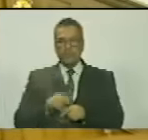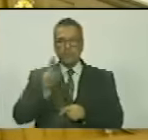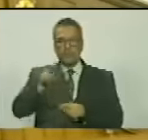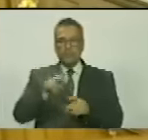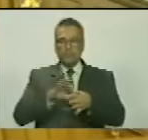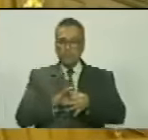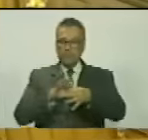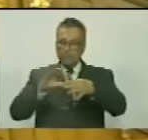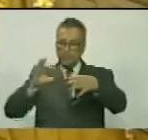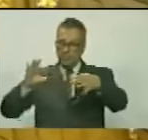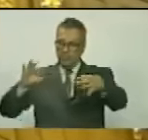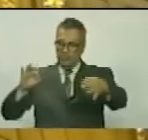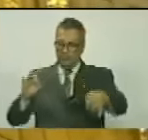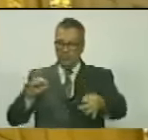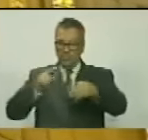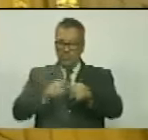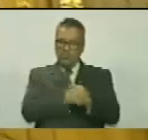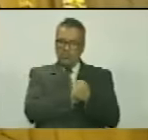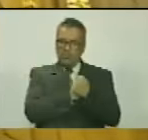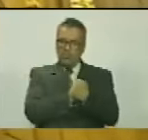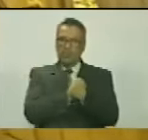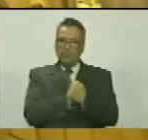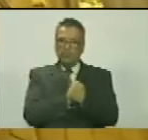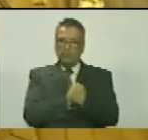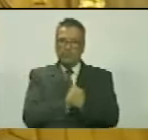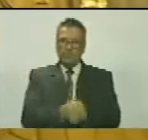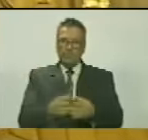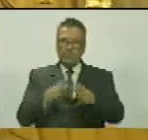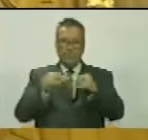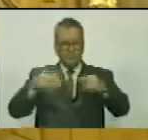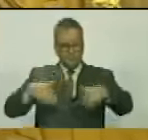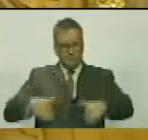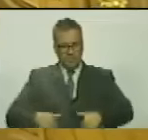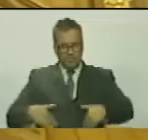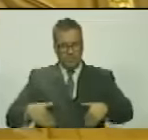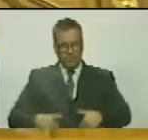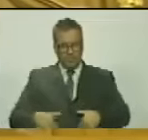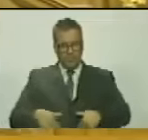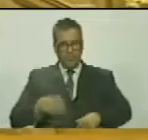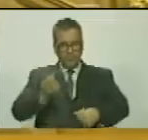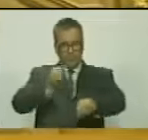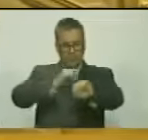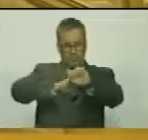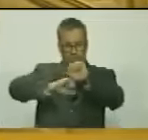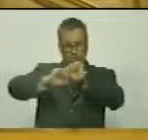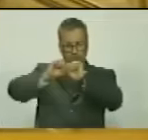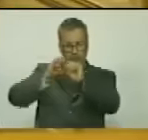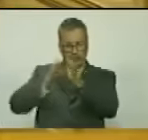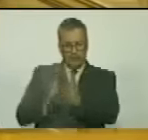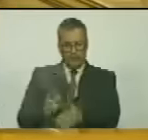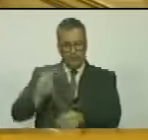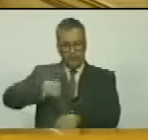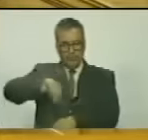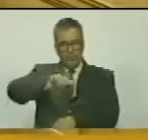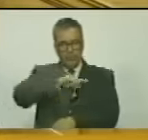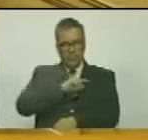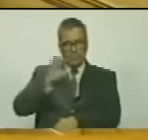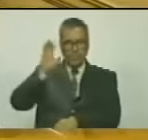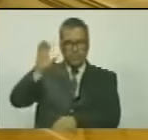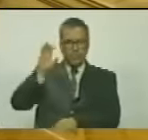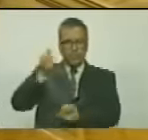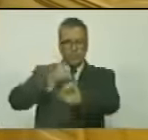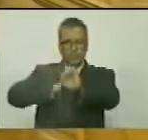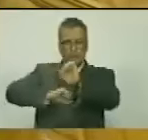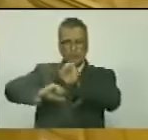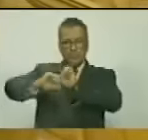lo apartaron de su amor y sus esfuerzos por la defensa de nuestro país, por la